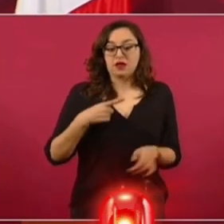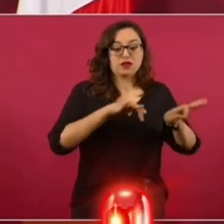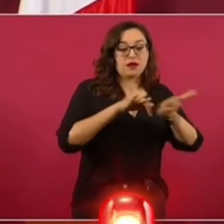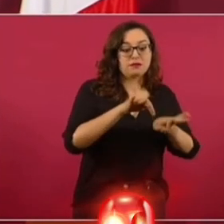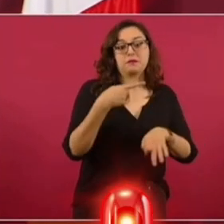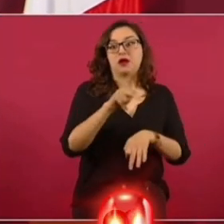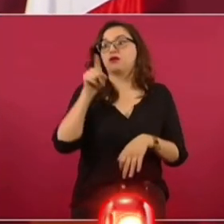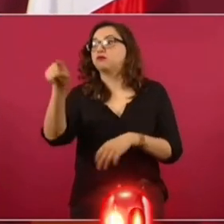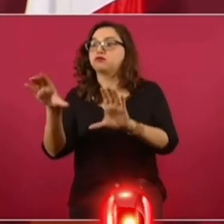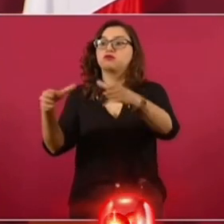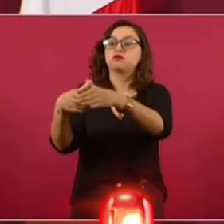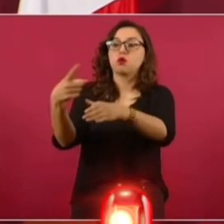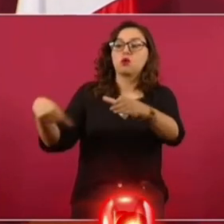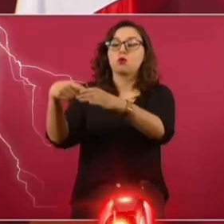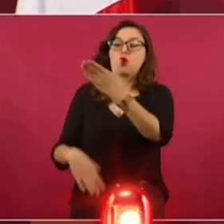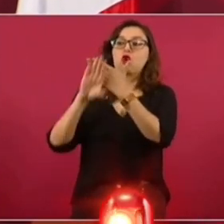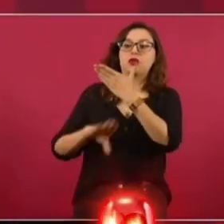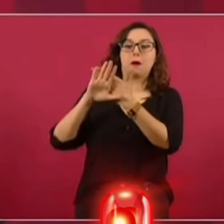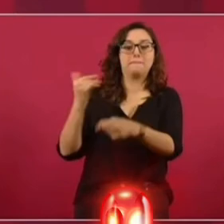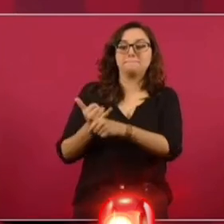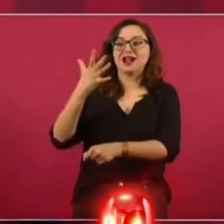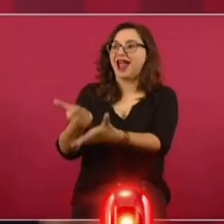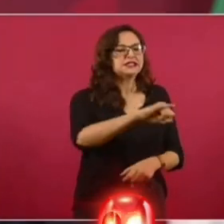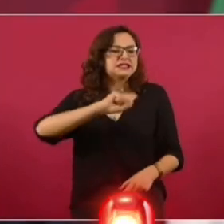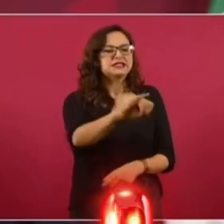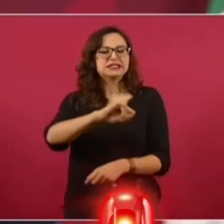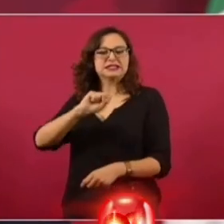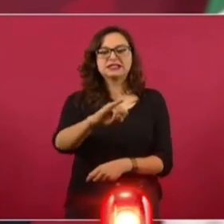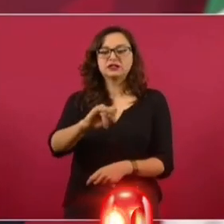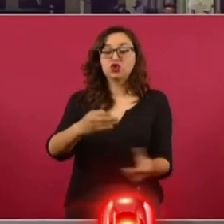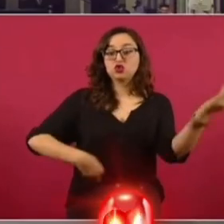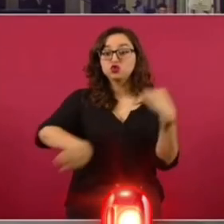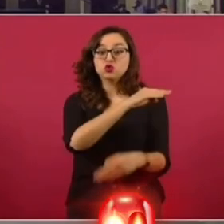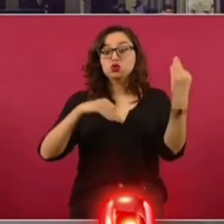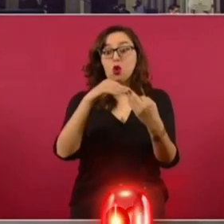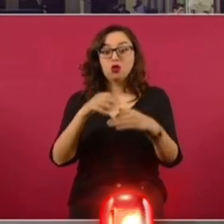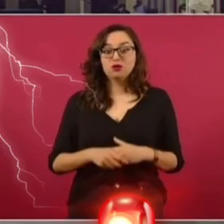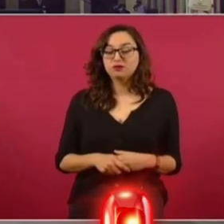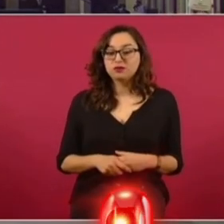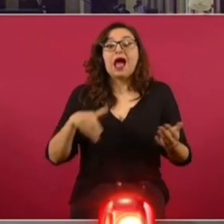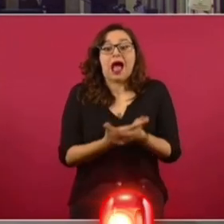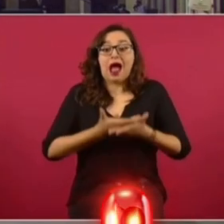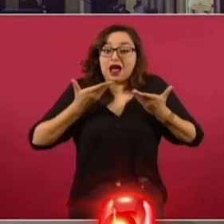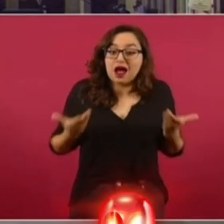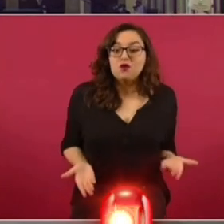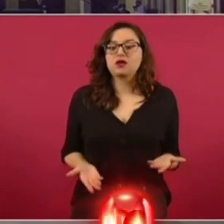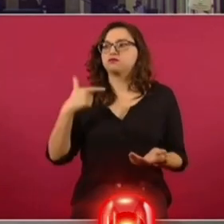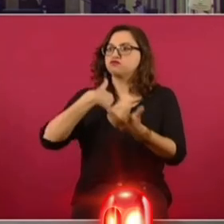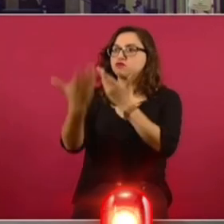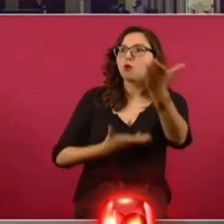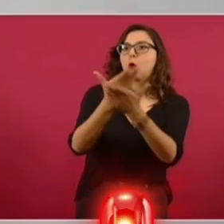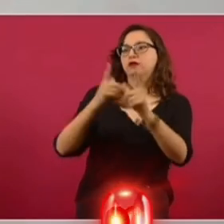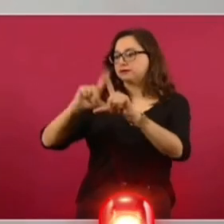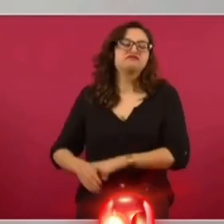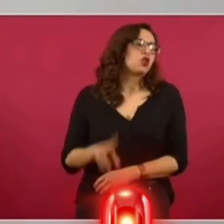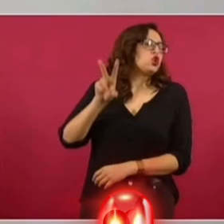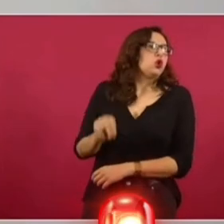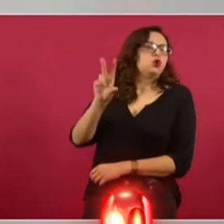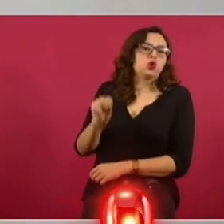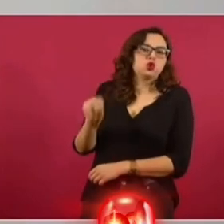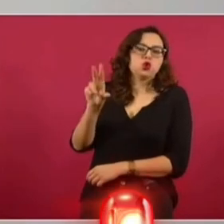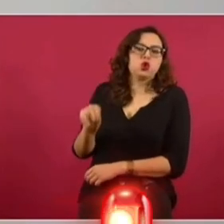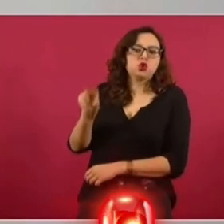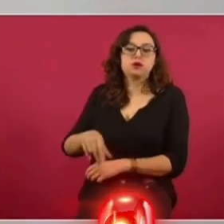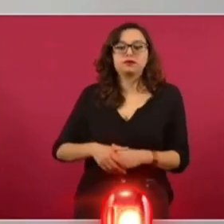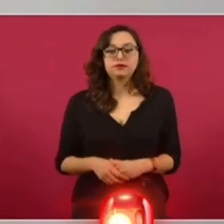que no ayuda en nada. Todo lo que beneficia al pueblo, todo, lo rechazan. Están a